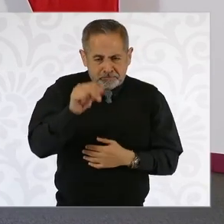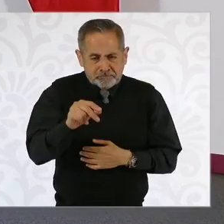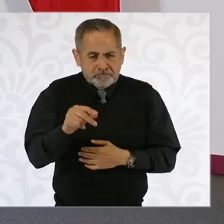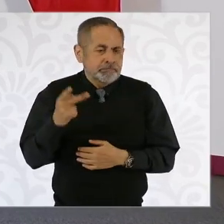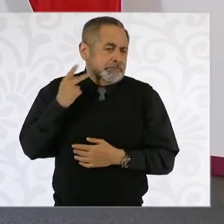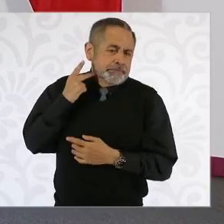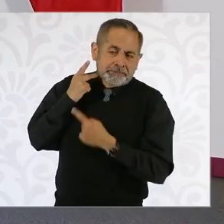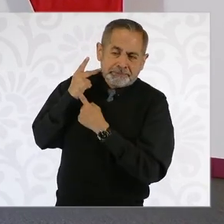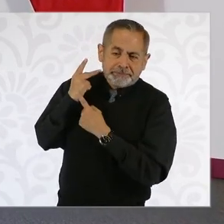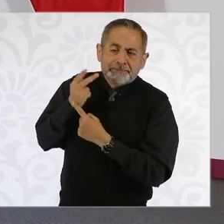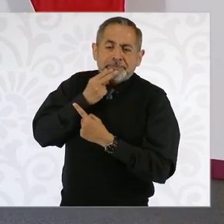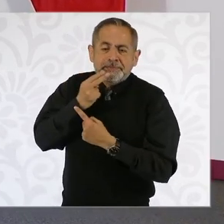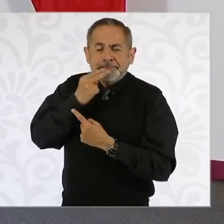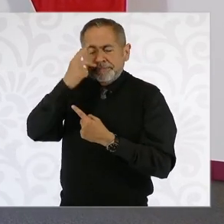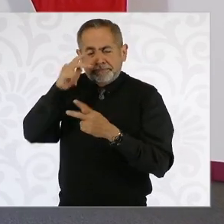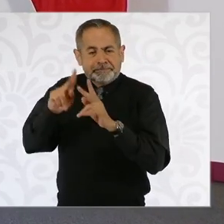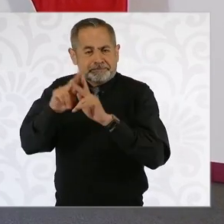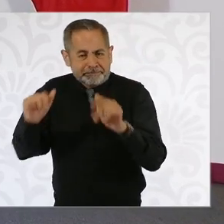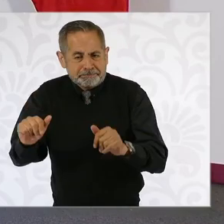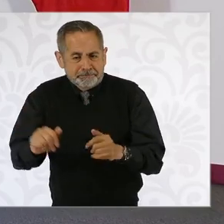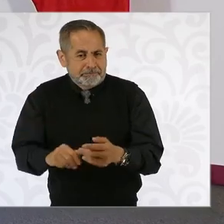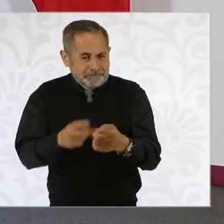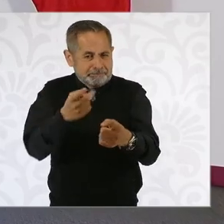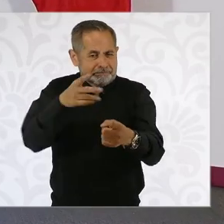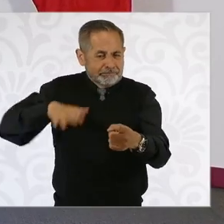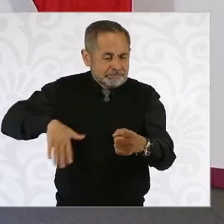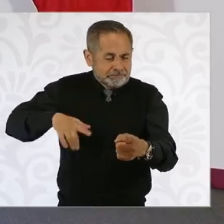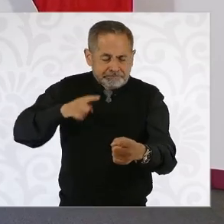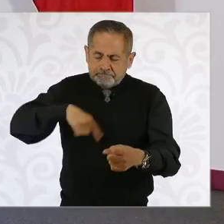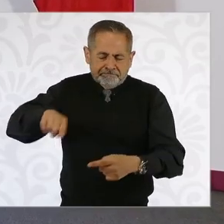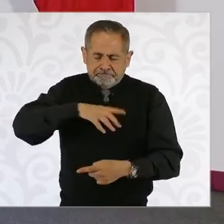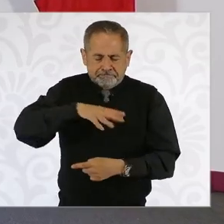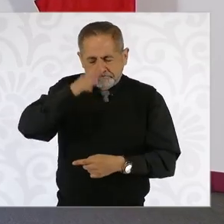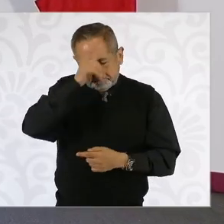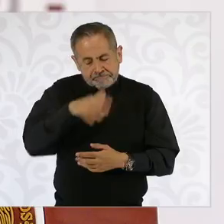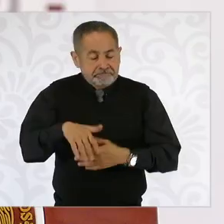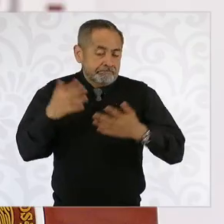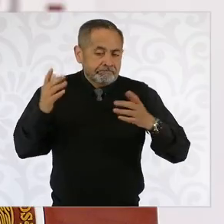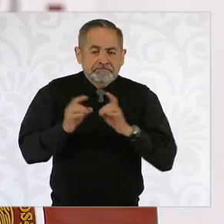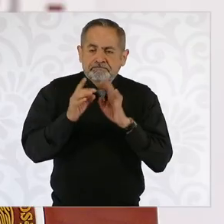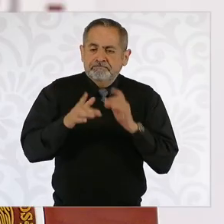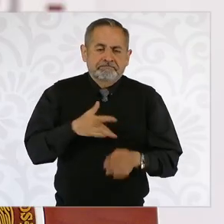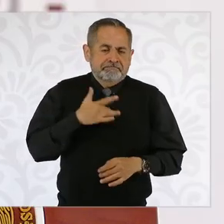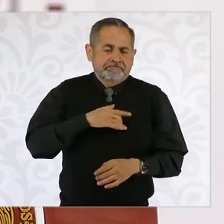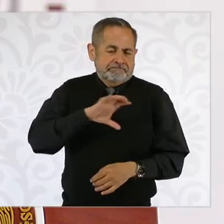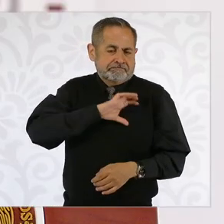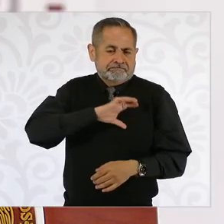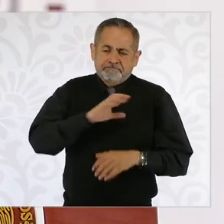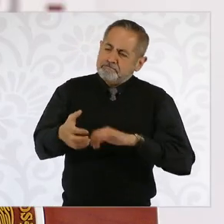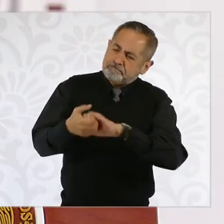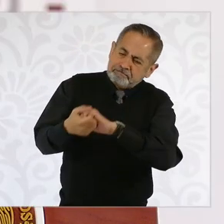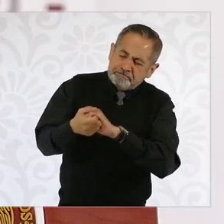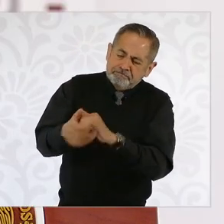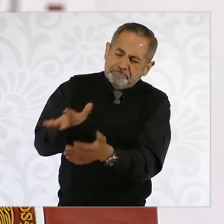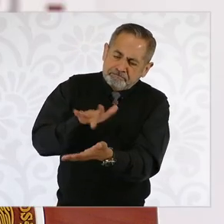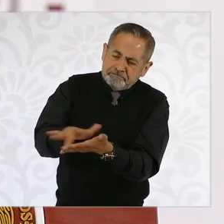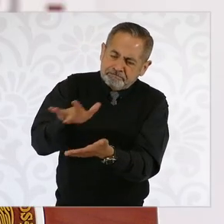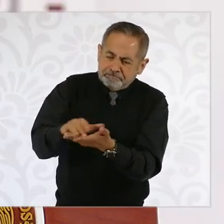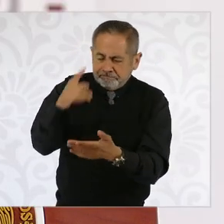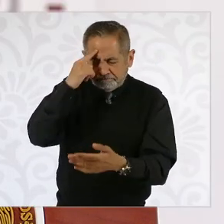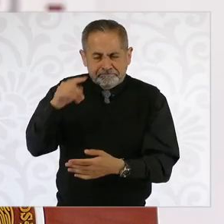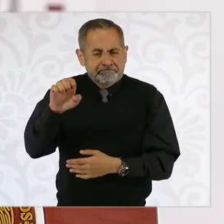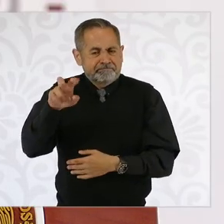Entonces, nuestra condena a este hecho y también nuestra solidaridad y siempre la búsqueda de